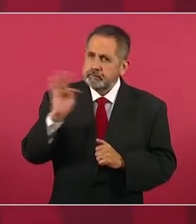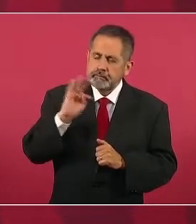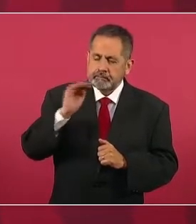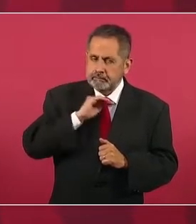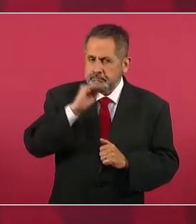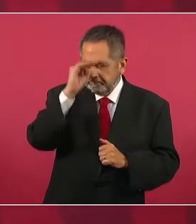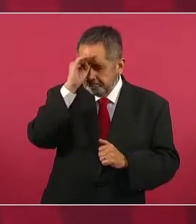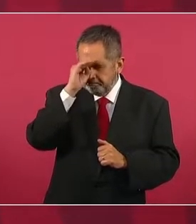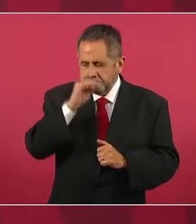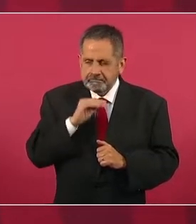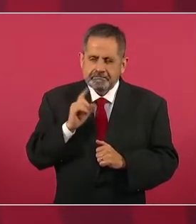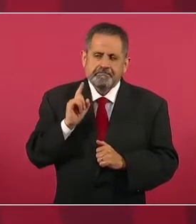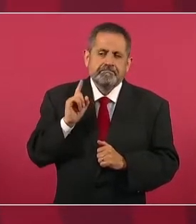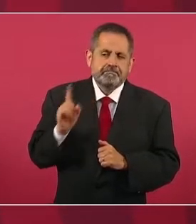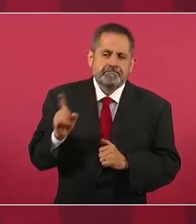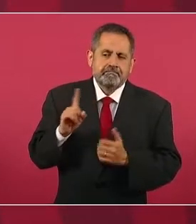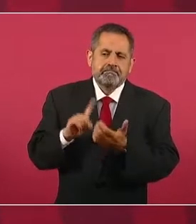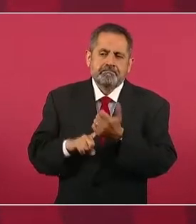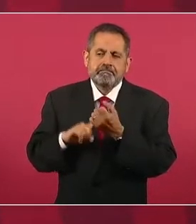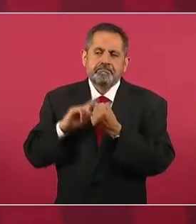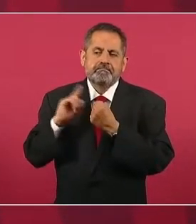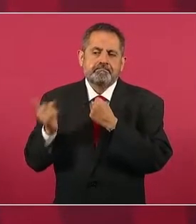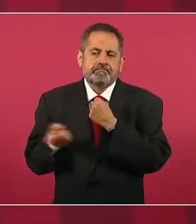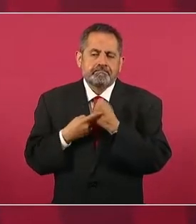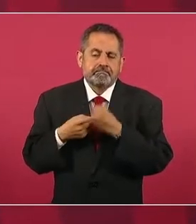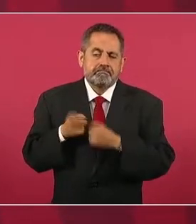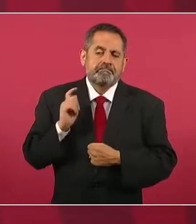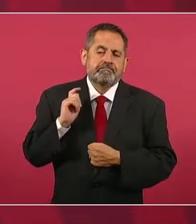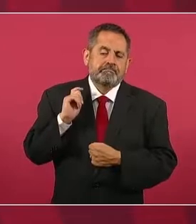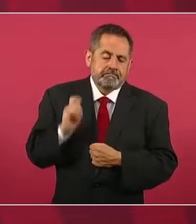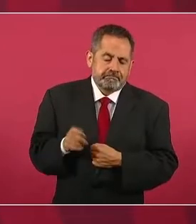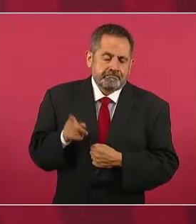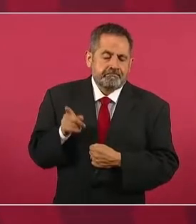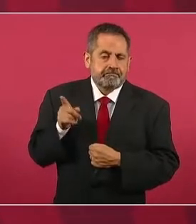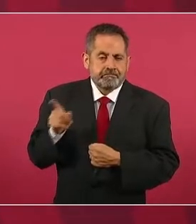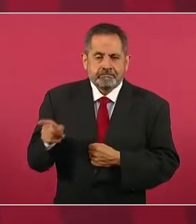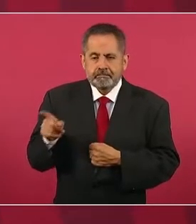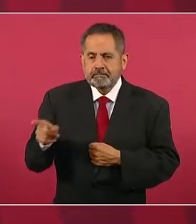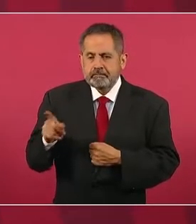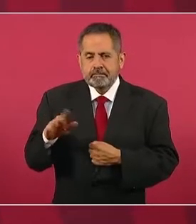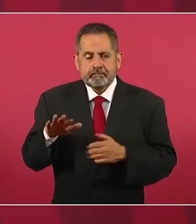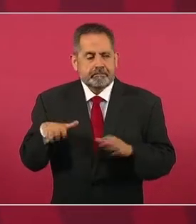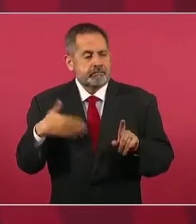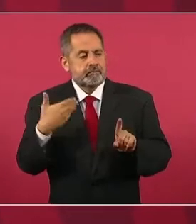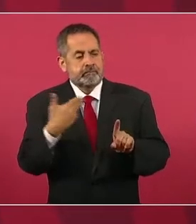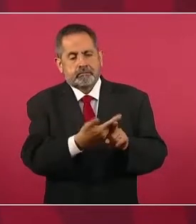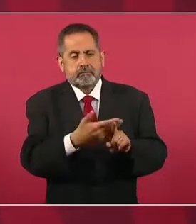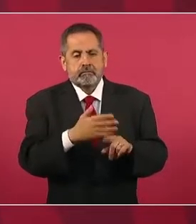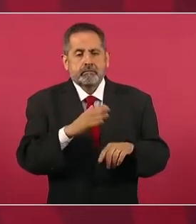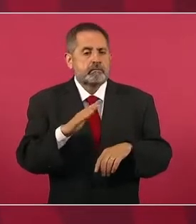un atentado por